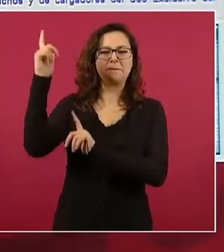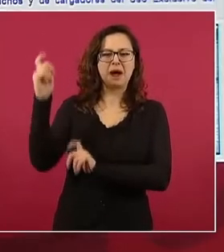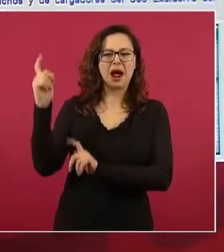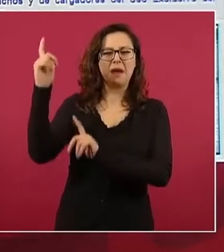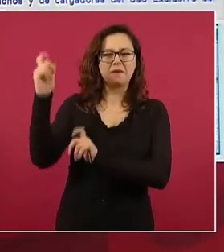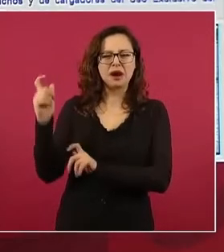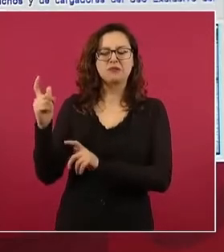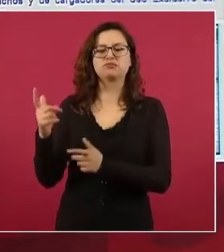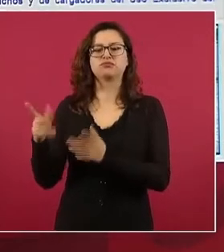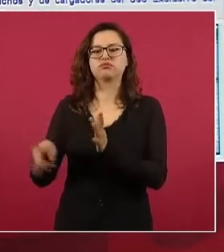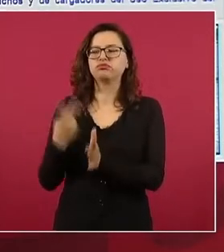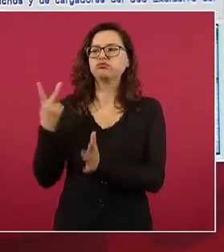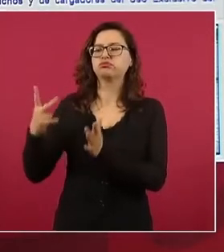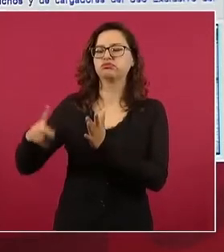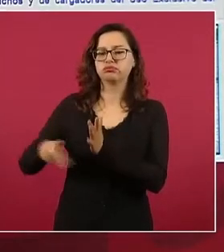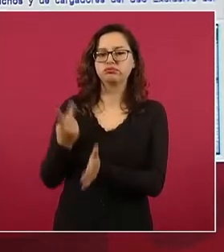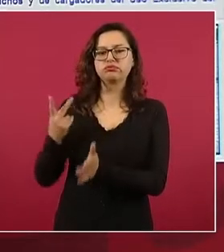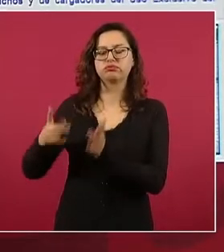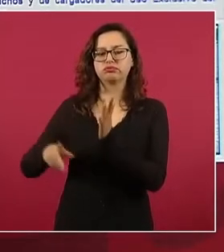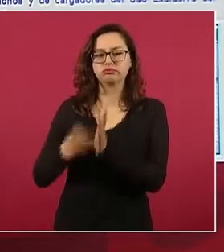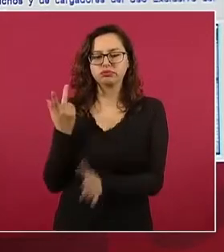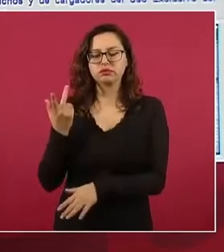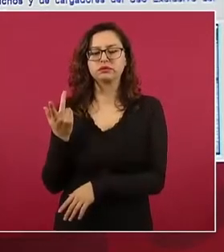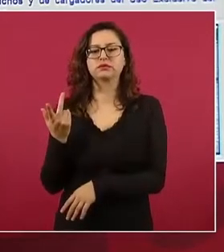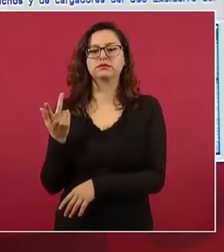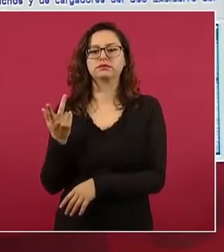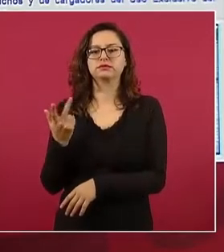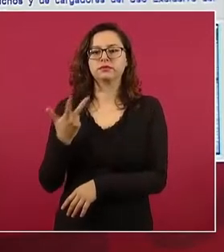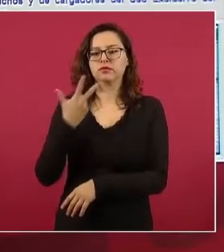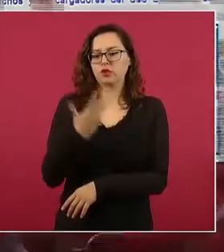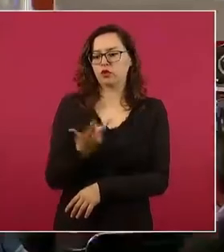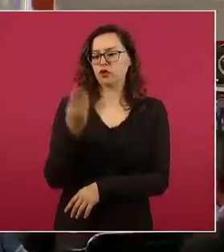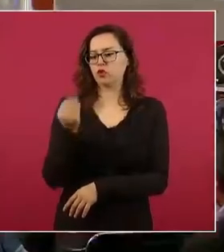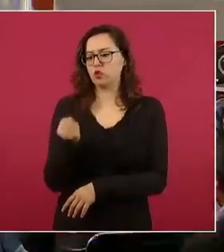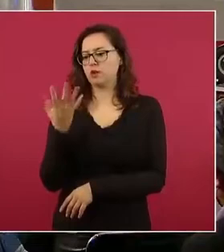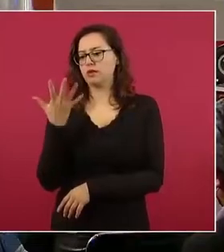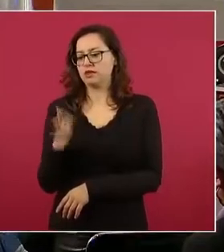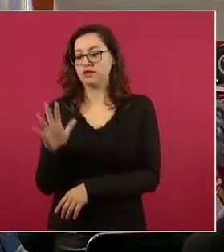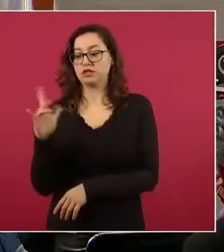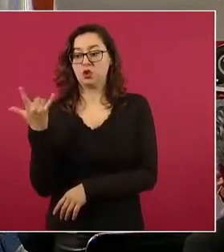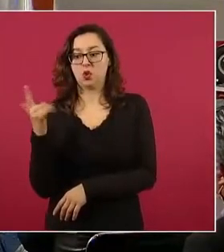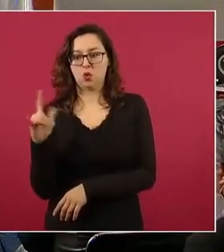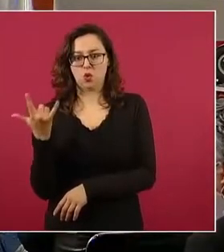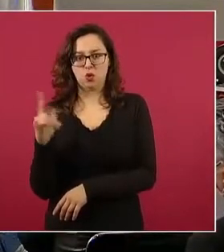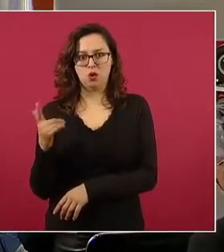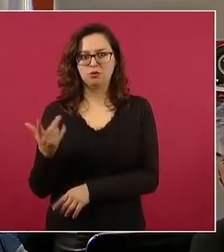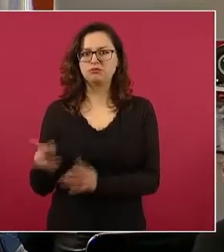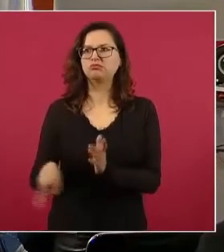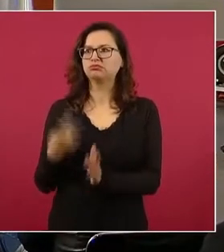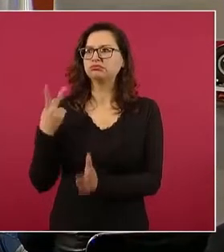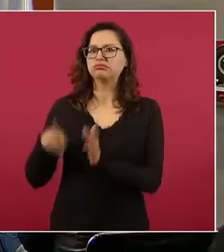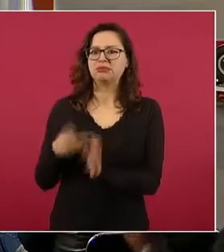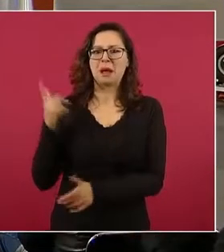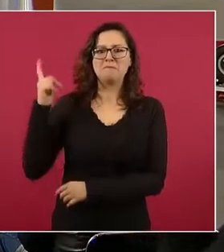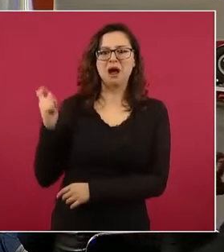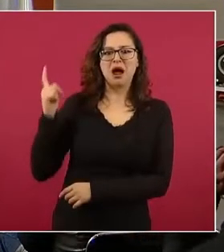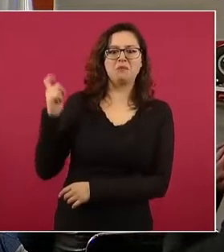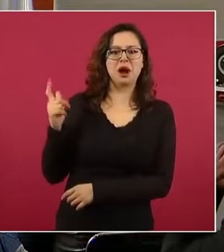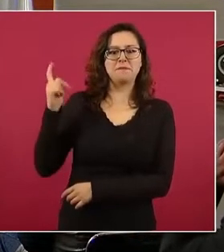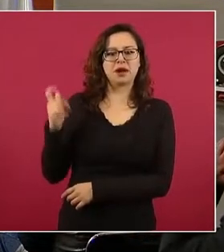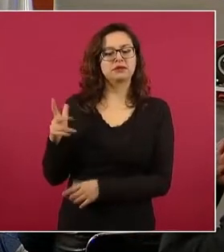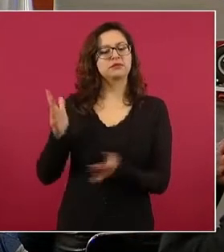Jerez durante los días 8, 9 y 10 de julio y finalmente fueron detenidos tras